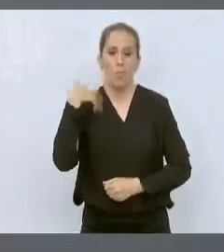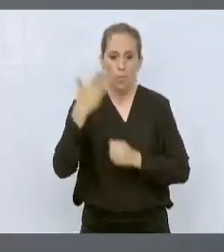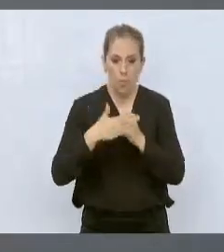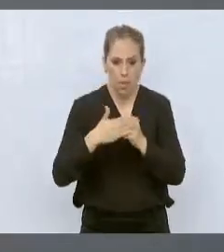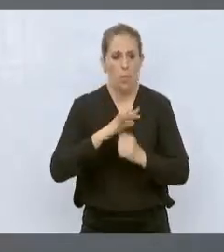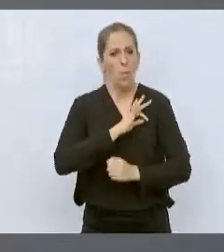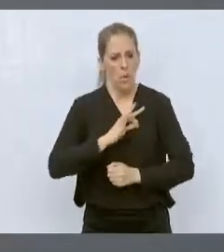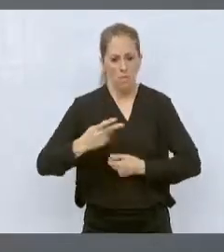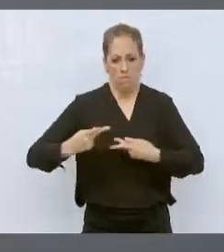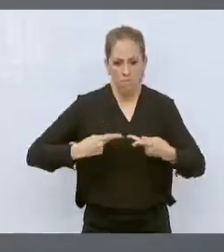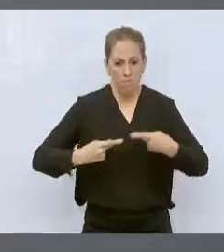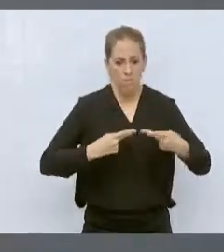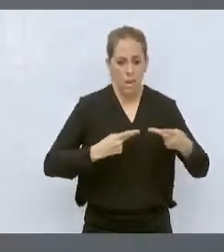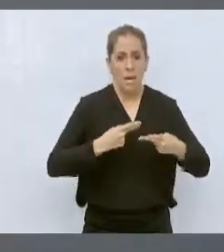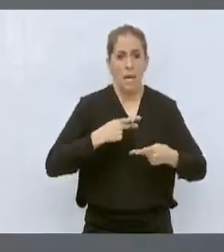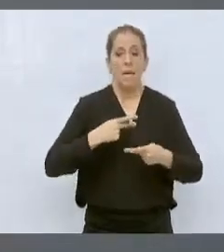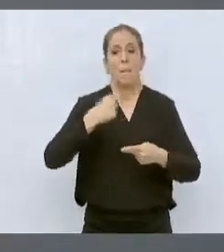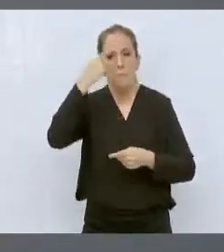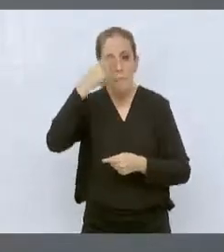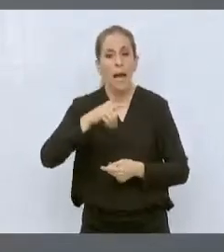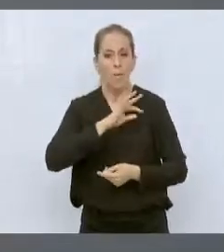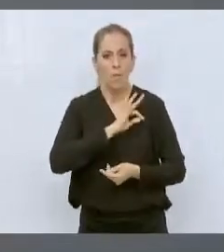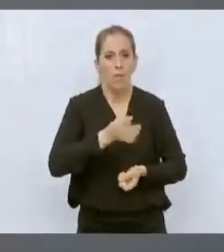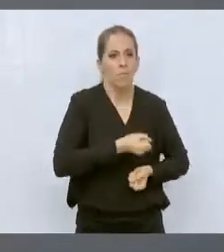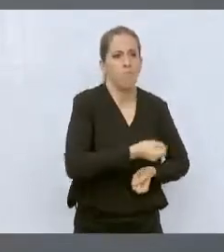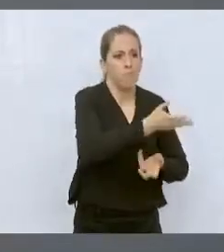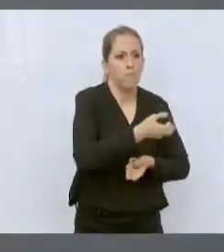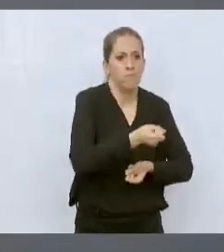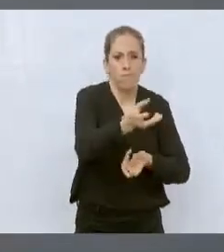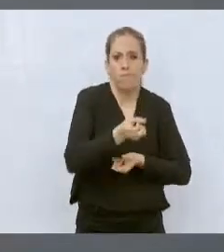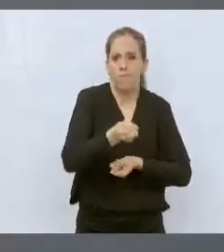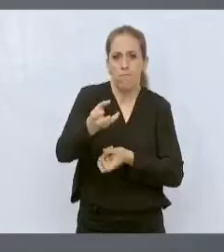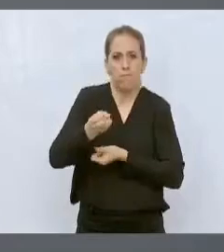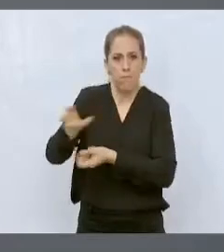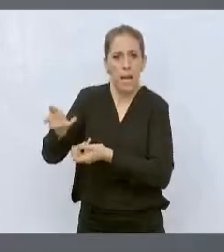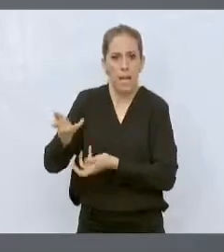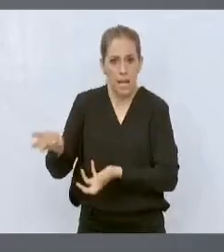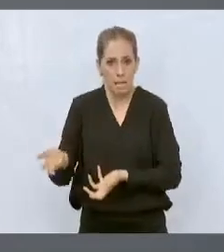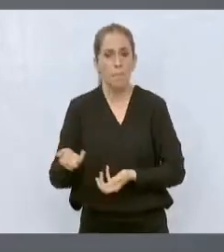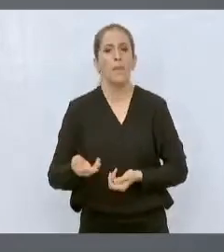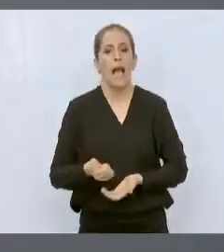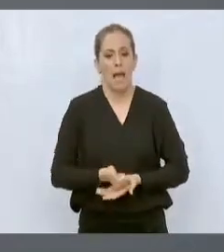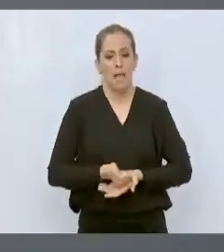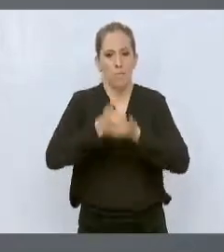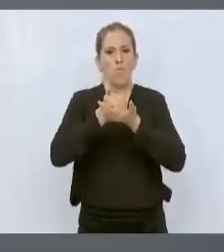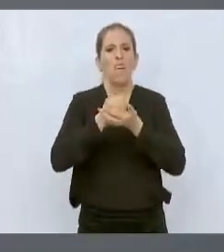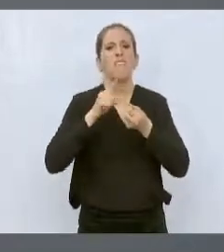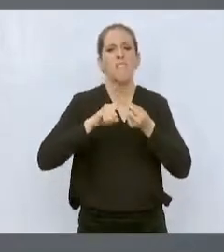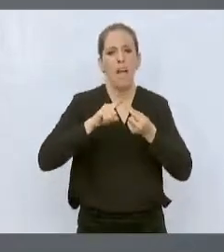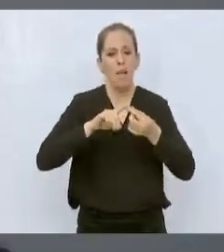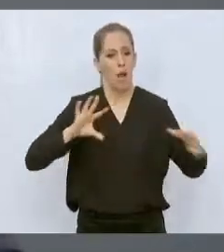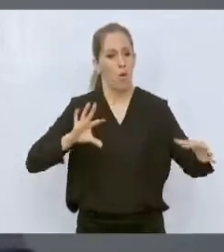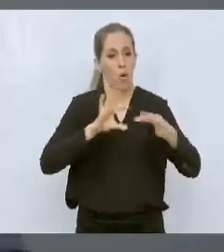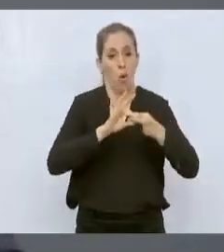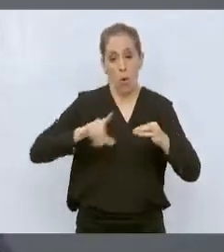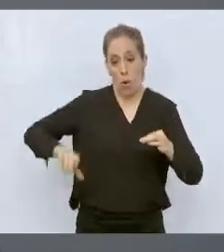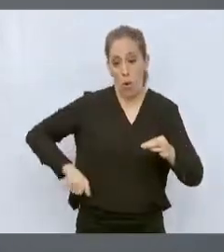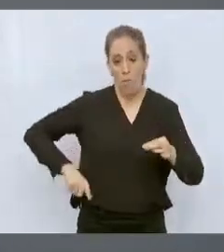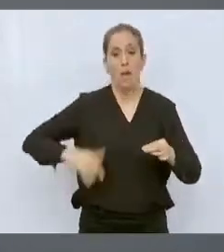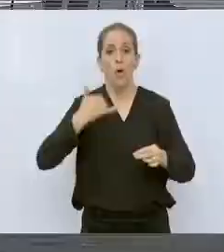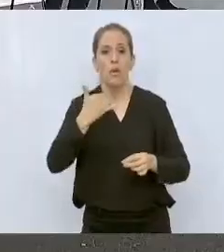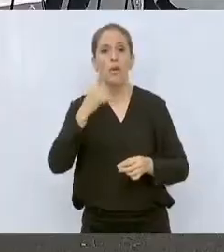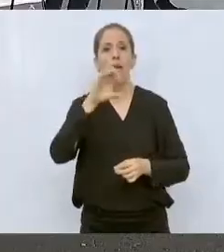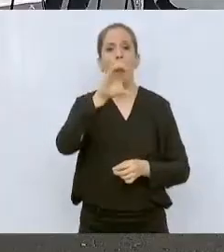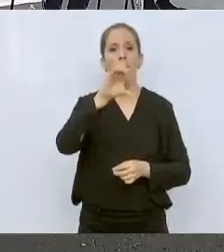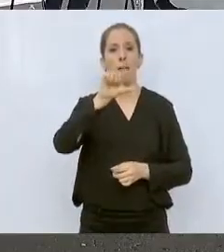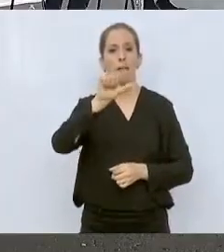completa del alimento en la zona sur del Estado sin que tenga que ser el gobierno, sino a través de esta gran organización que es Caritas, que usted conoce, nos permita